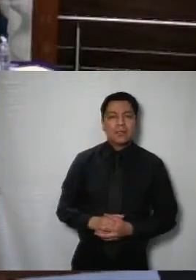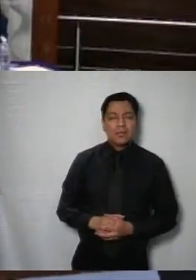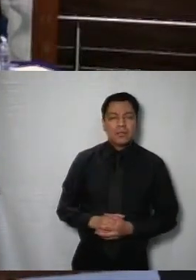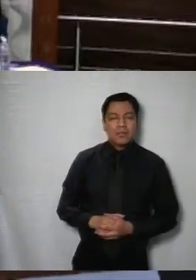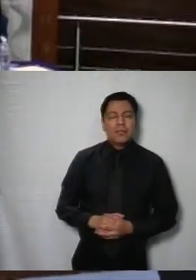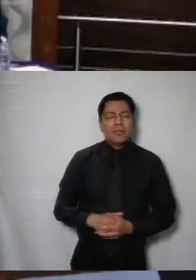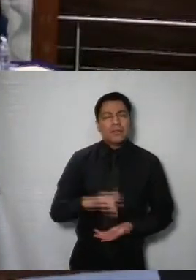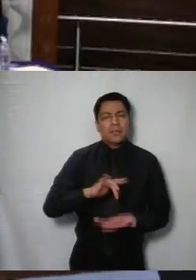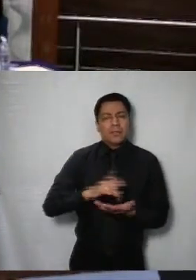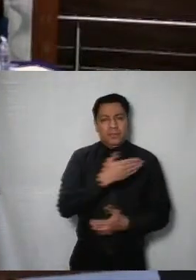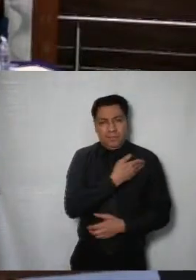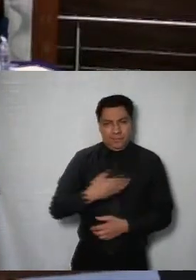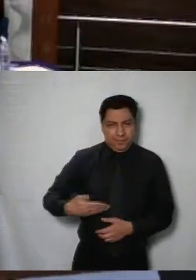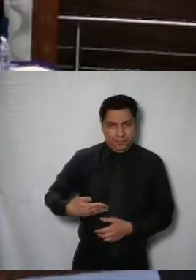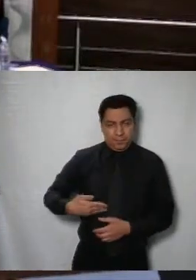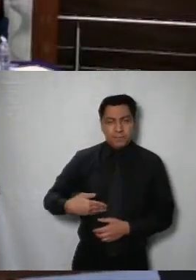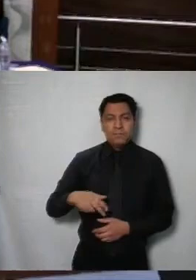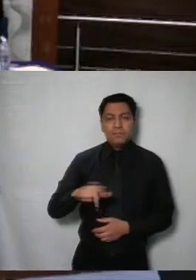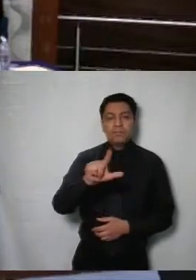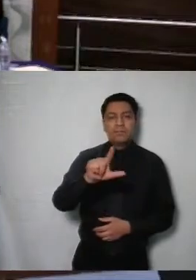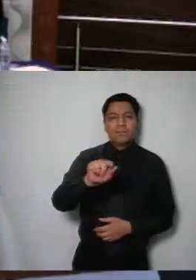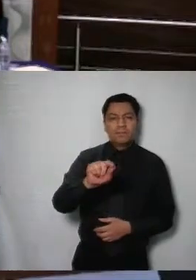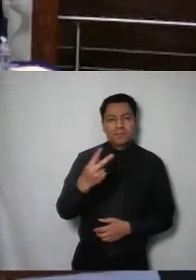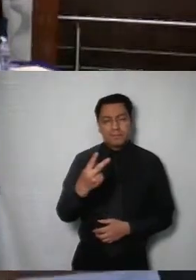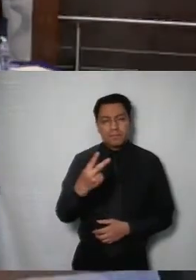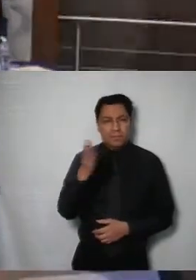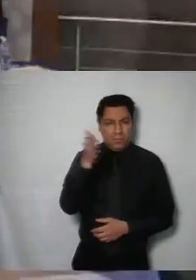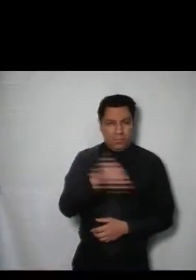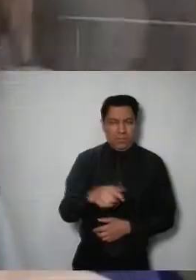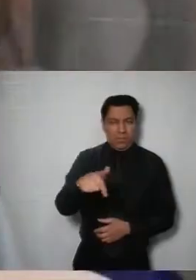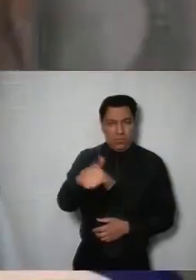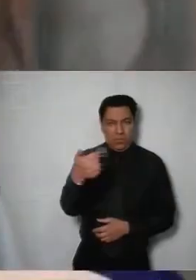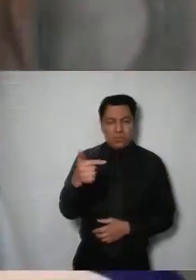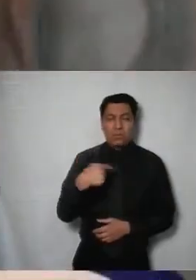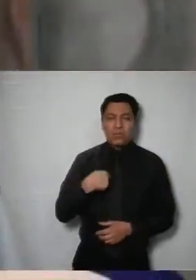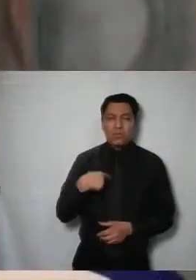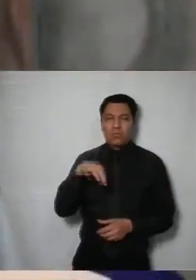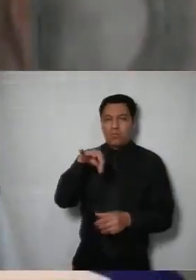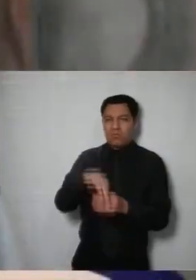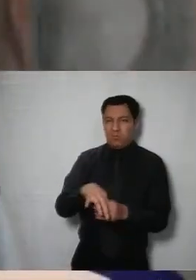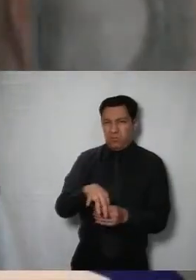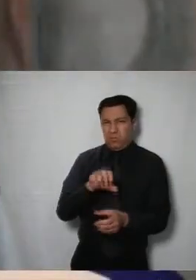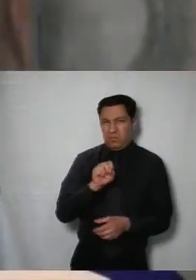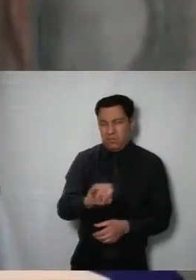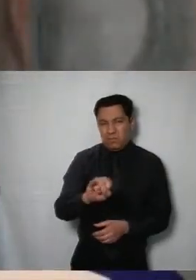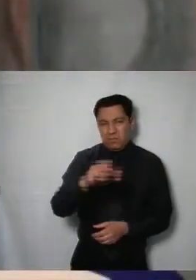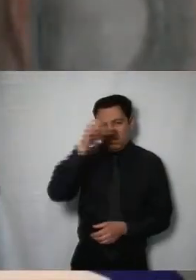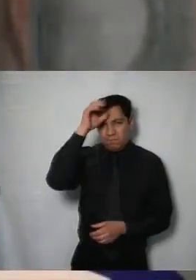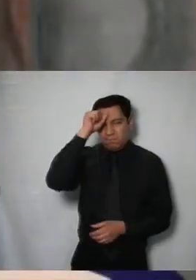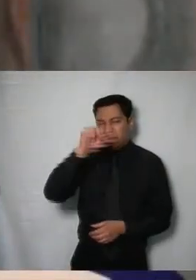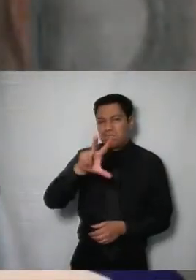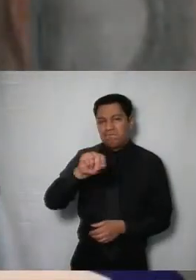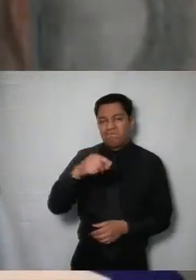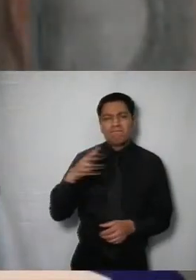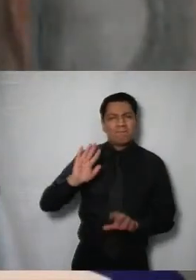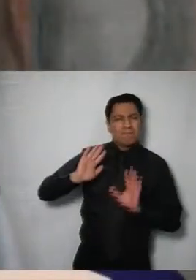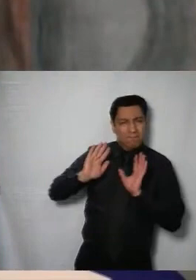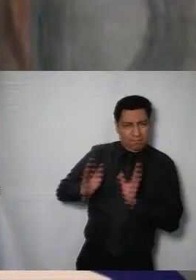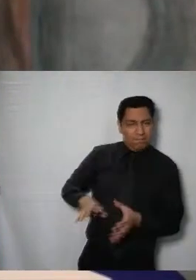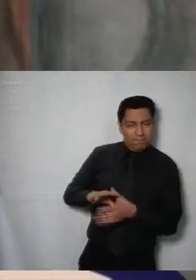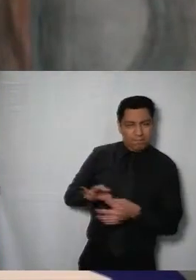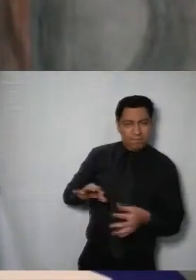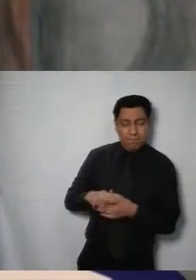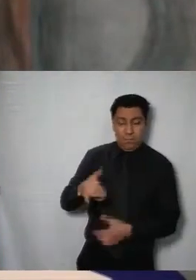En el 75 12 haría también un voto particular porque está esta diferencia de criterios ya explicada